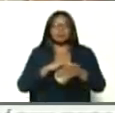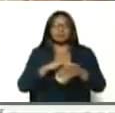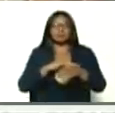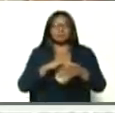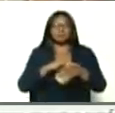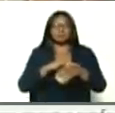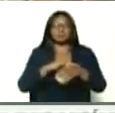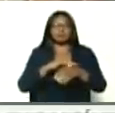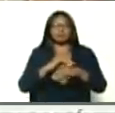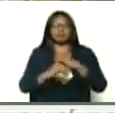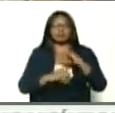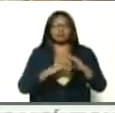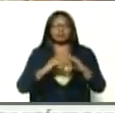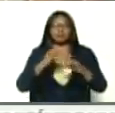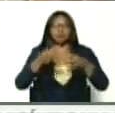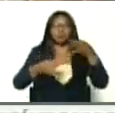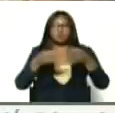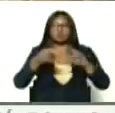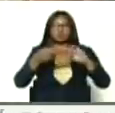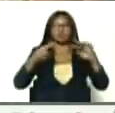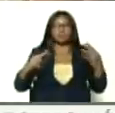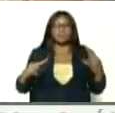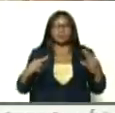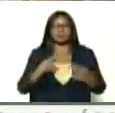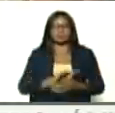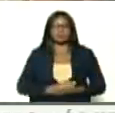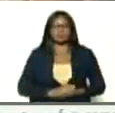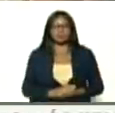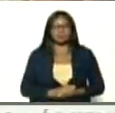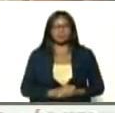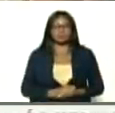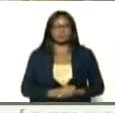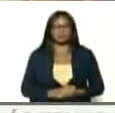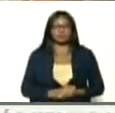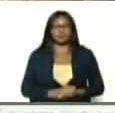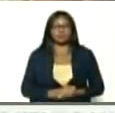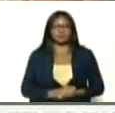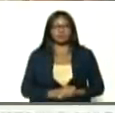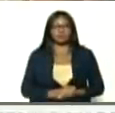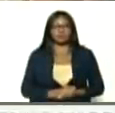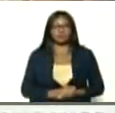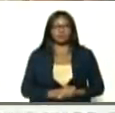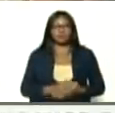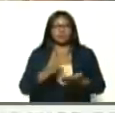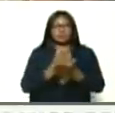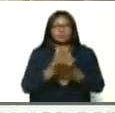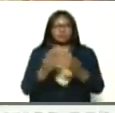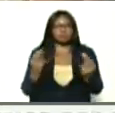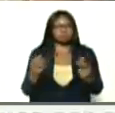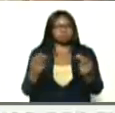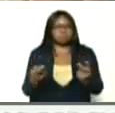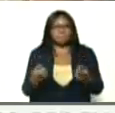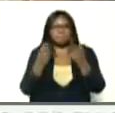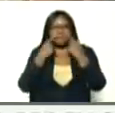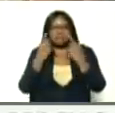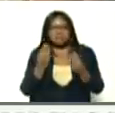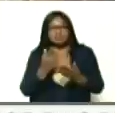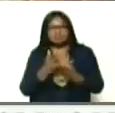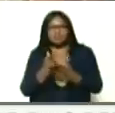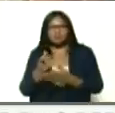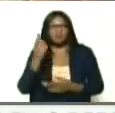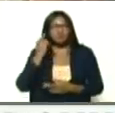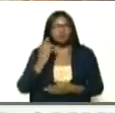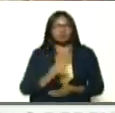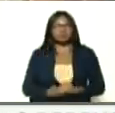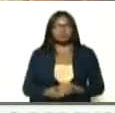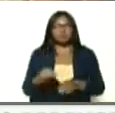popular, para interior justicia y paz, siempre activa Carmen Teresa Meréndez Riva, el